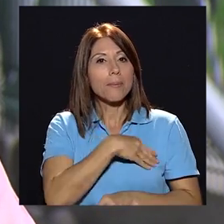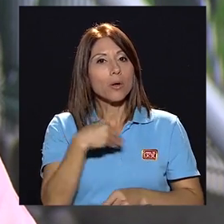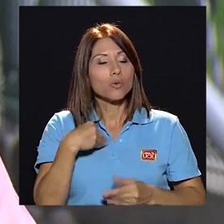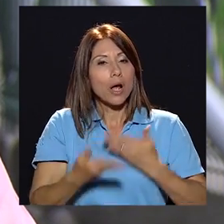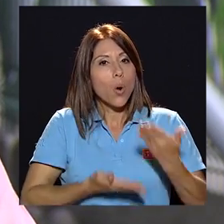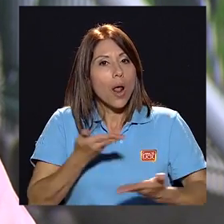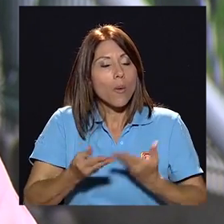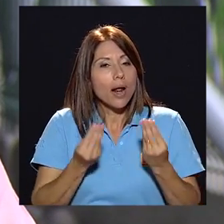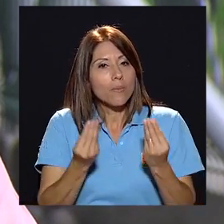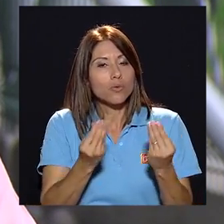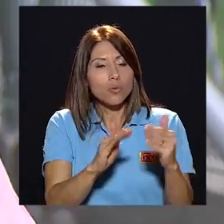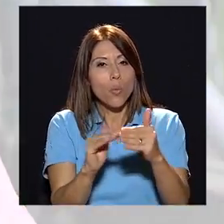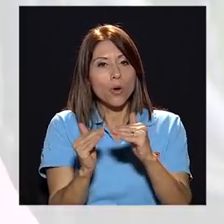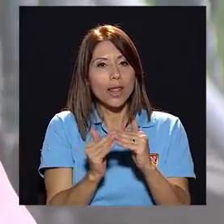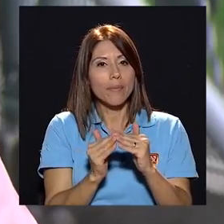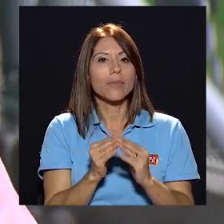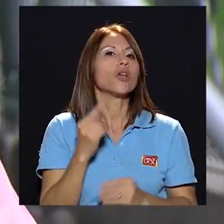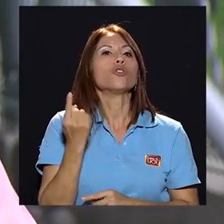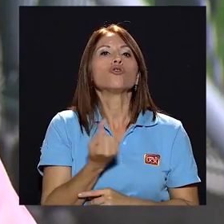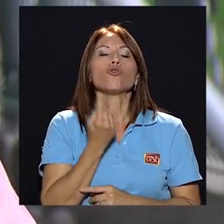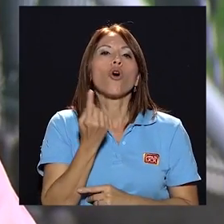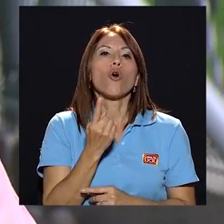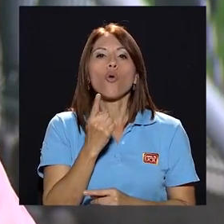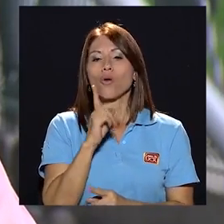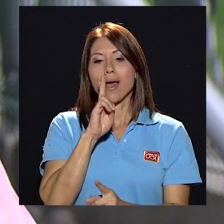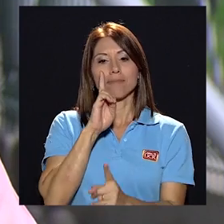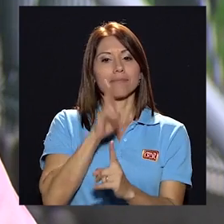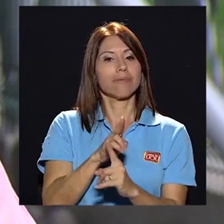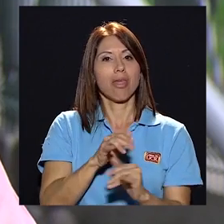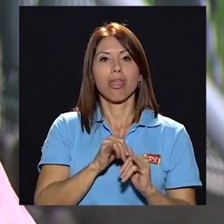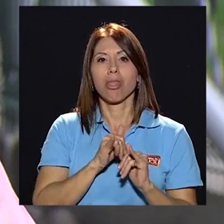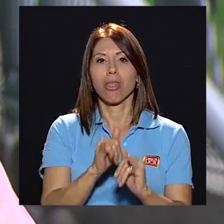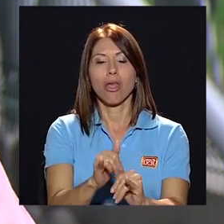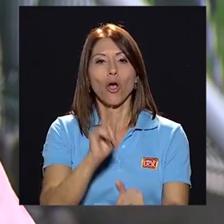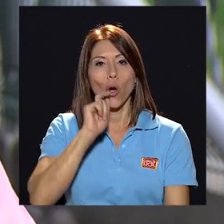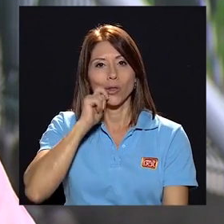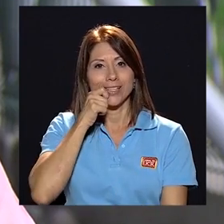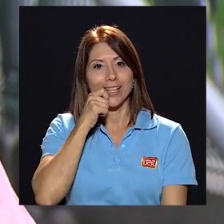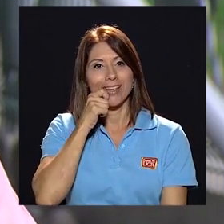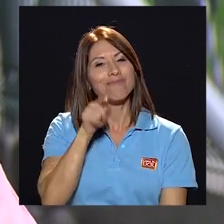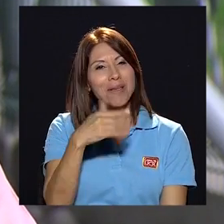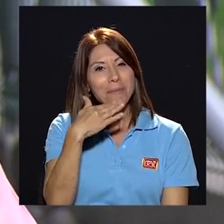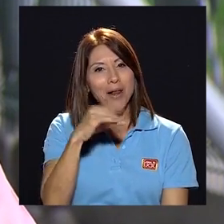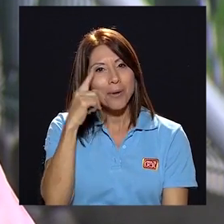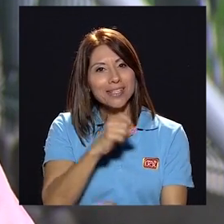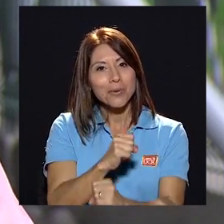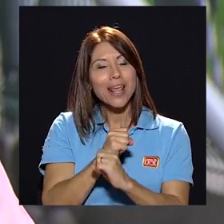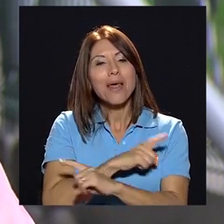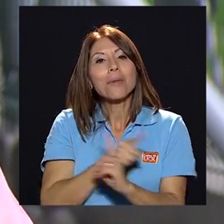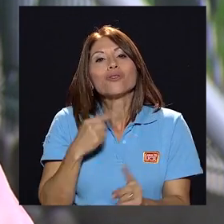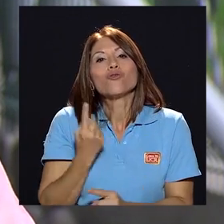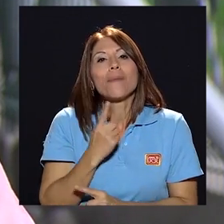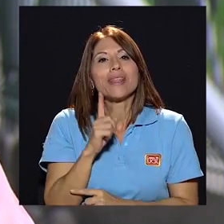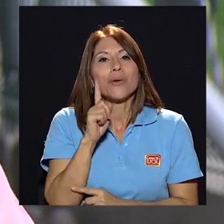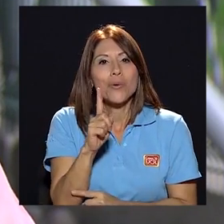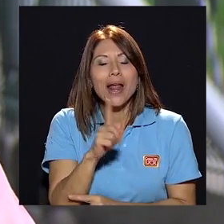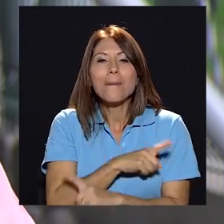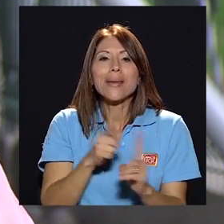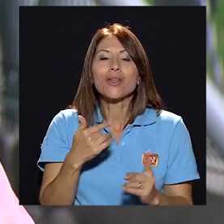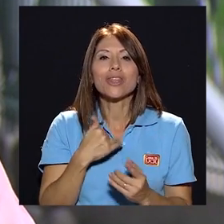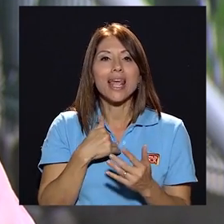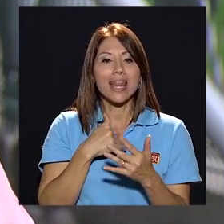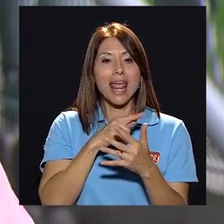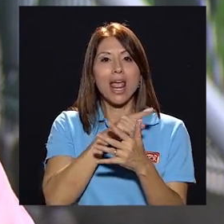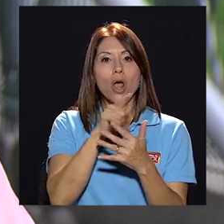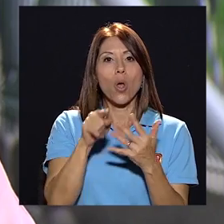gusta colaborar mucho en la comunidad. Tengo una sola contraseña, bueno, esto es un asunto malo para seguridad, pero tengo una contraseña, pero tiene